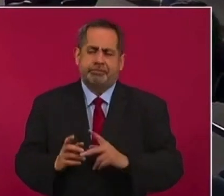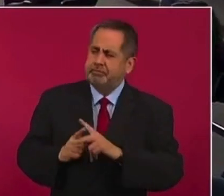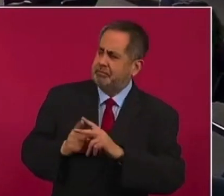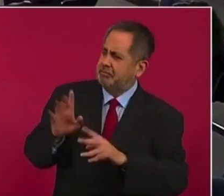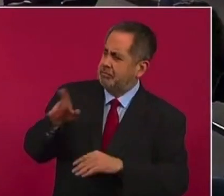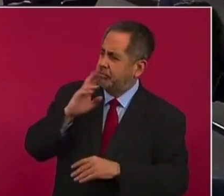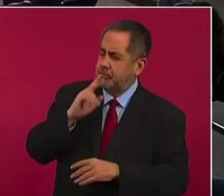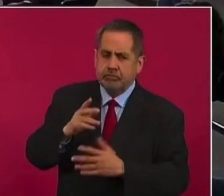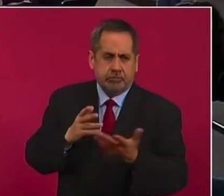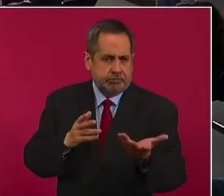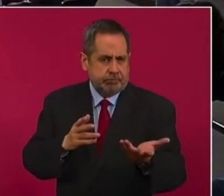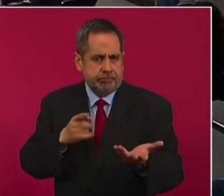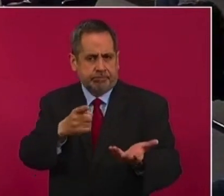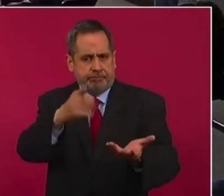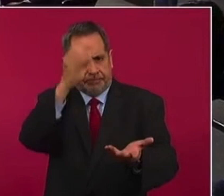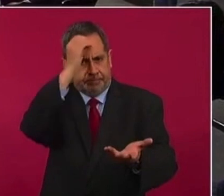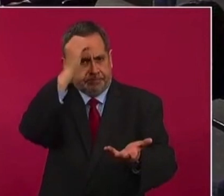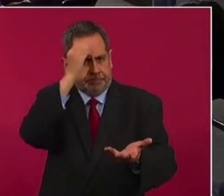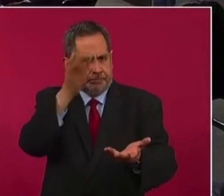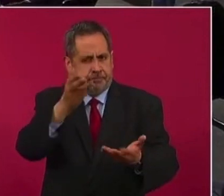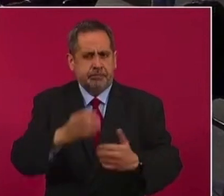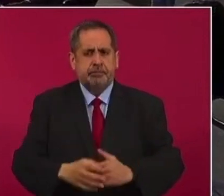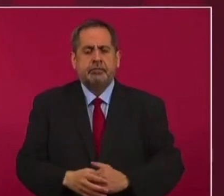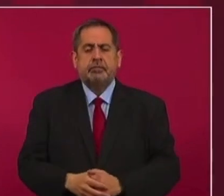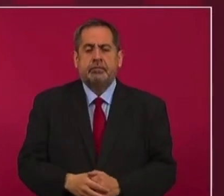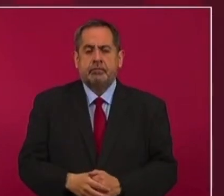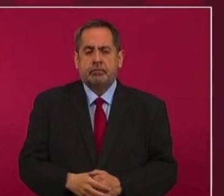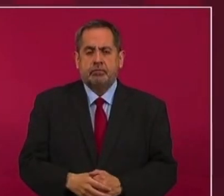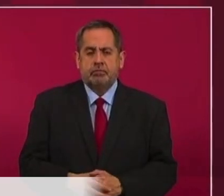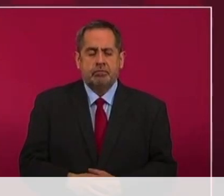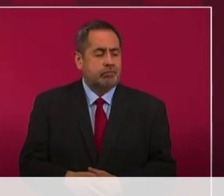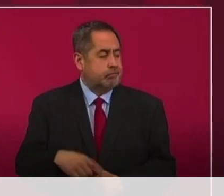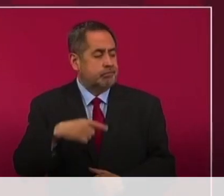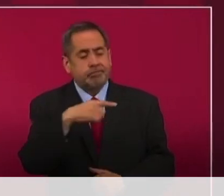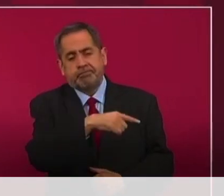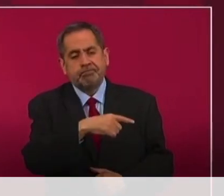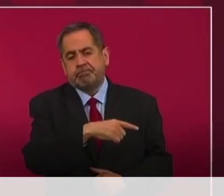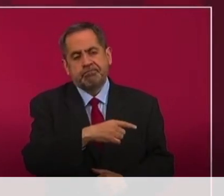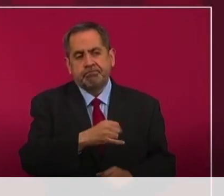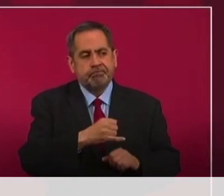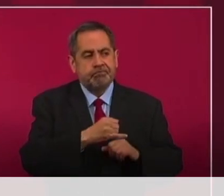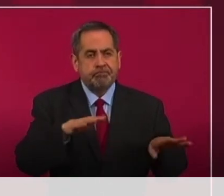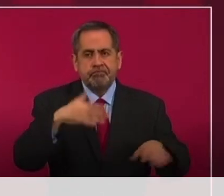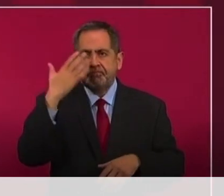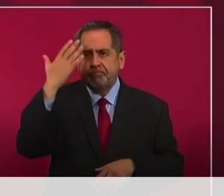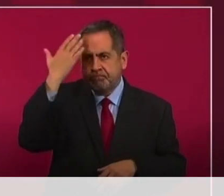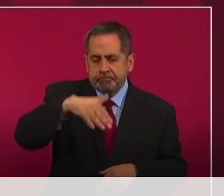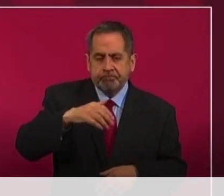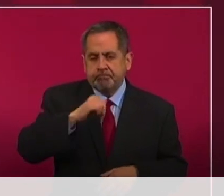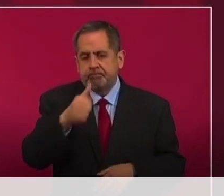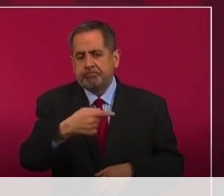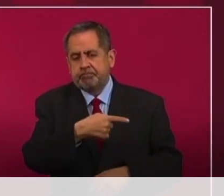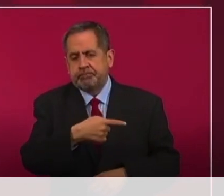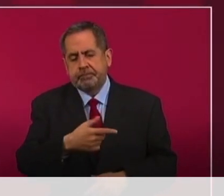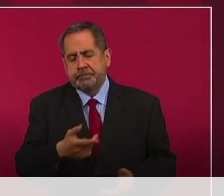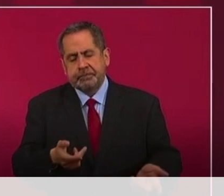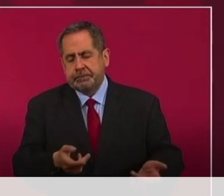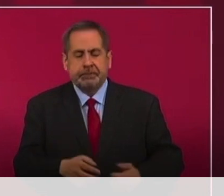¿Algún comentario al respecto? Pues yo creo que está mal informado. Porque